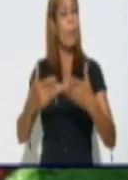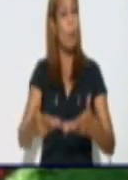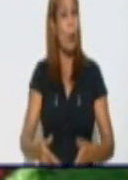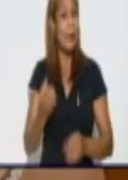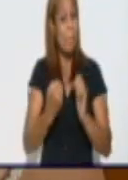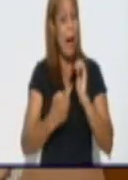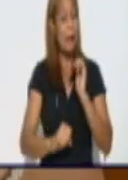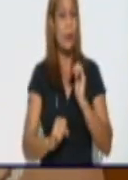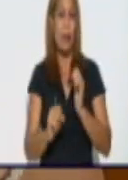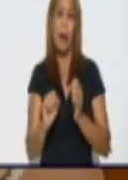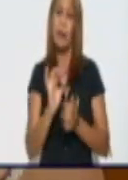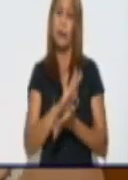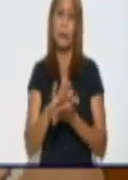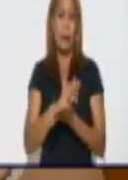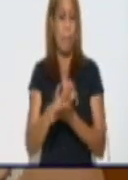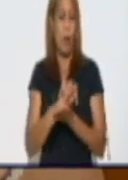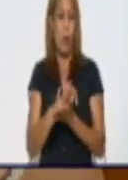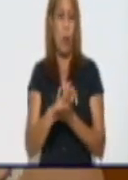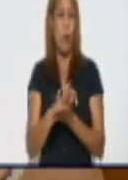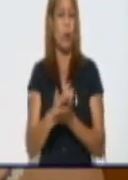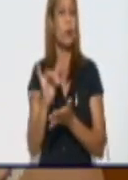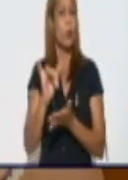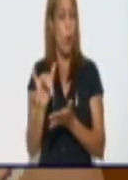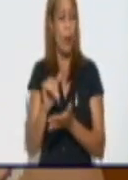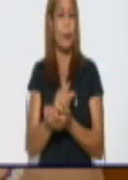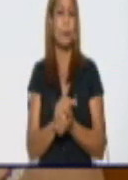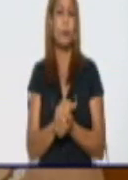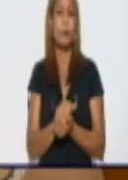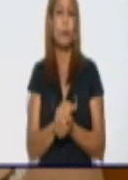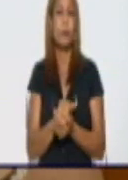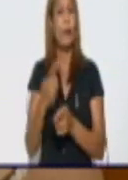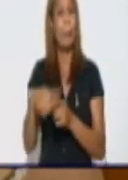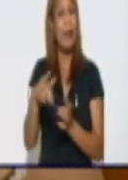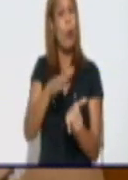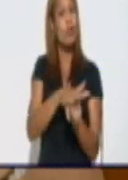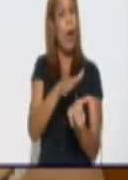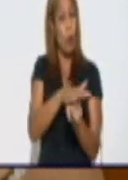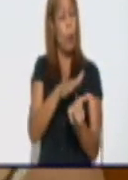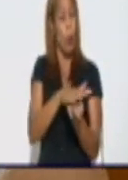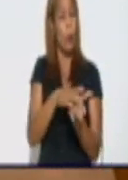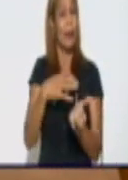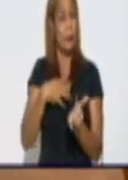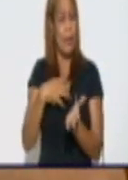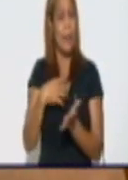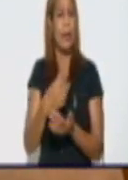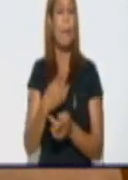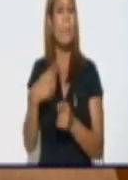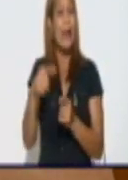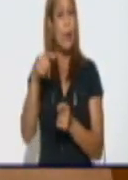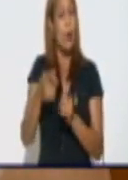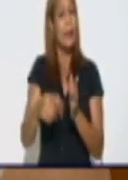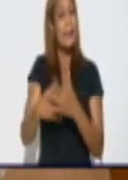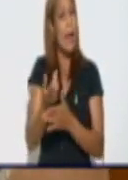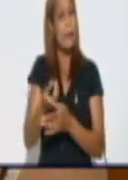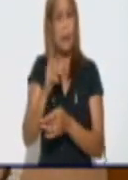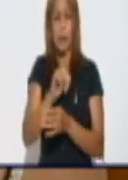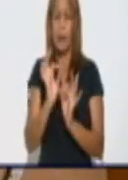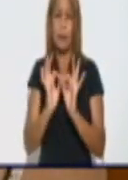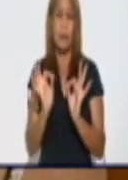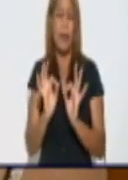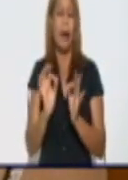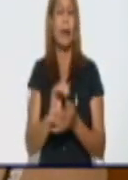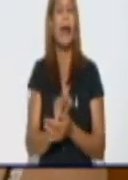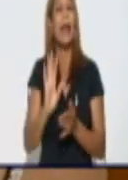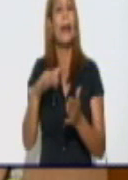puérperas se acumulan en esta etapa que estamos evaluando. También